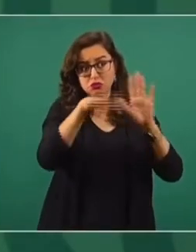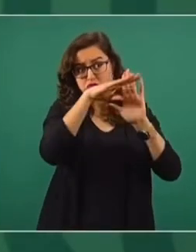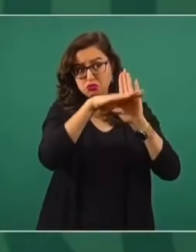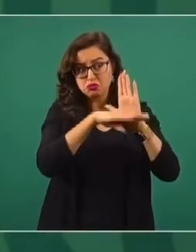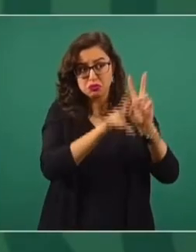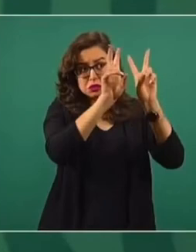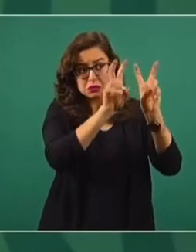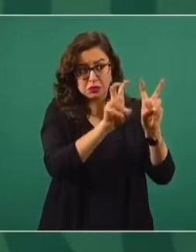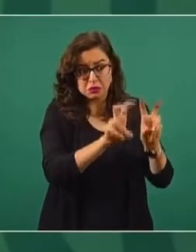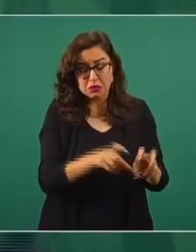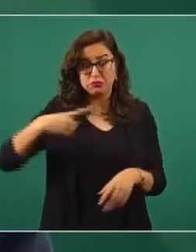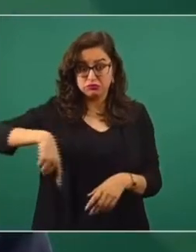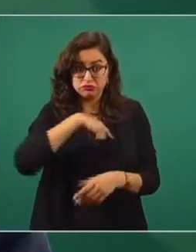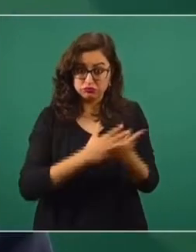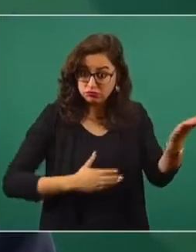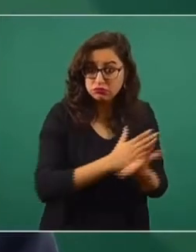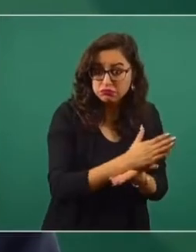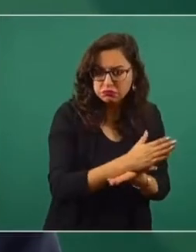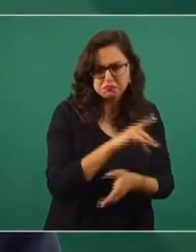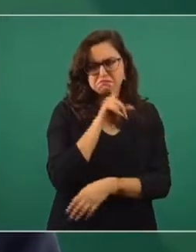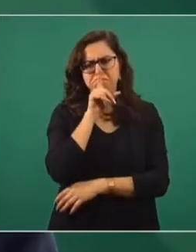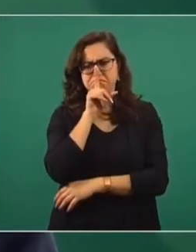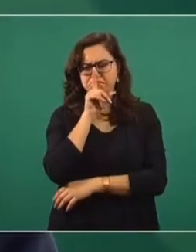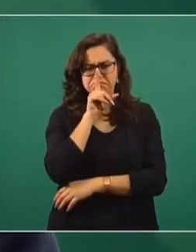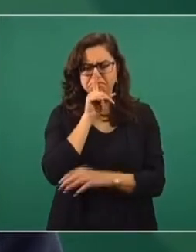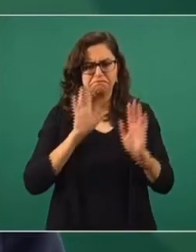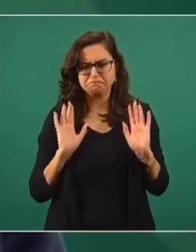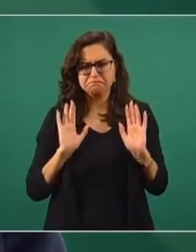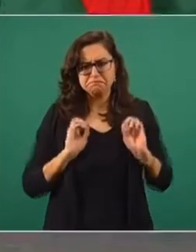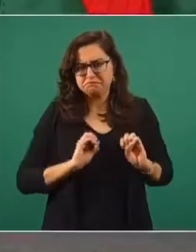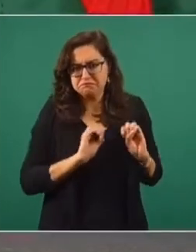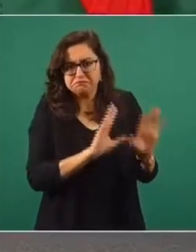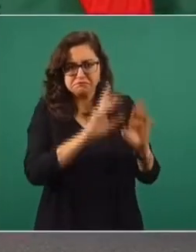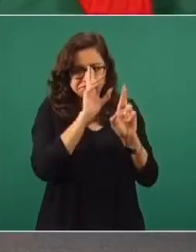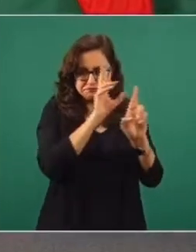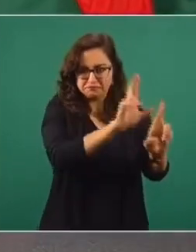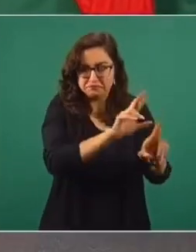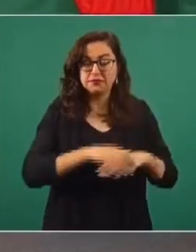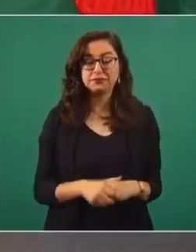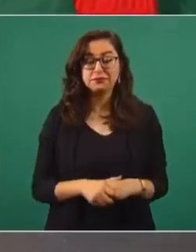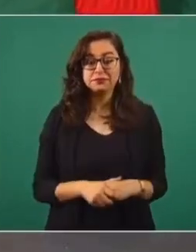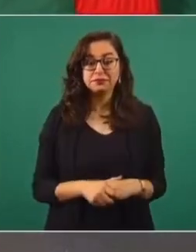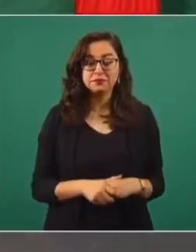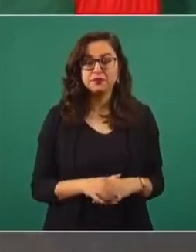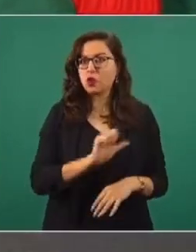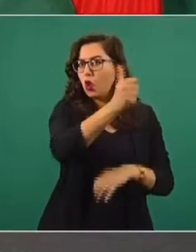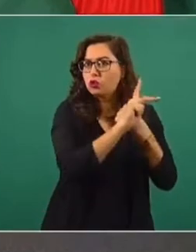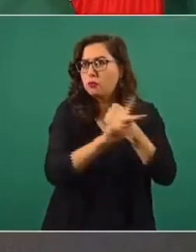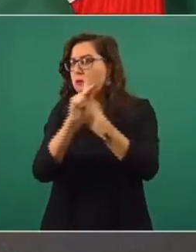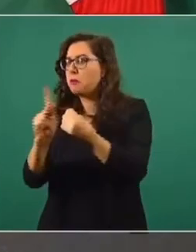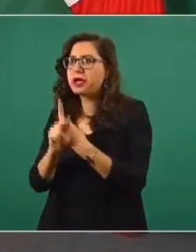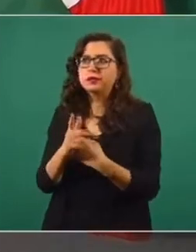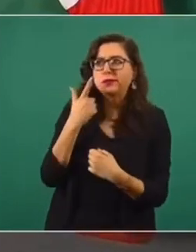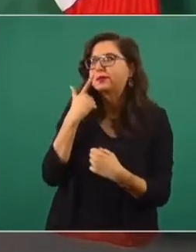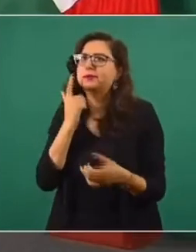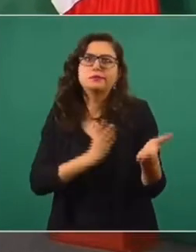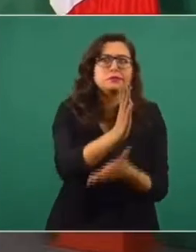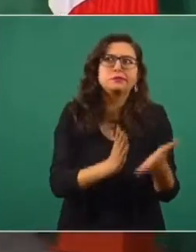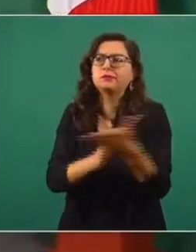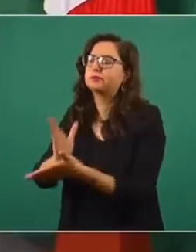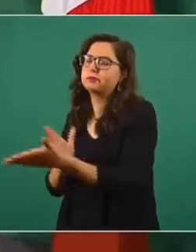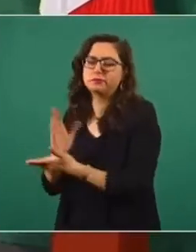asuntos de Estados Unidos, de América. No nos metemos. Y de ninguna nación del mundo.